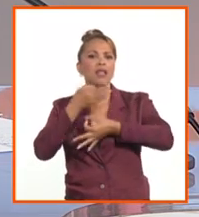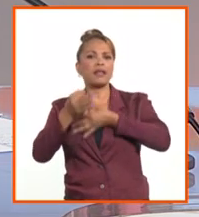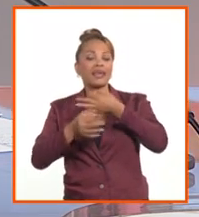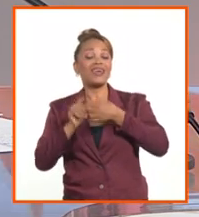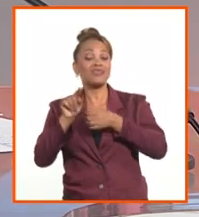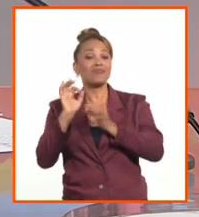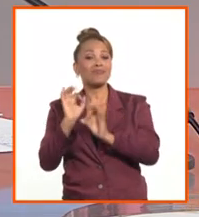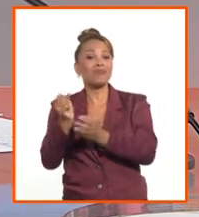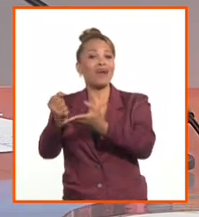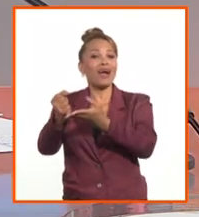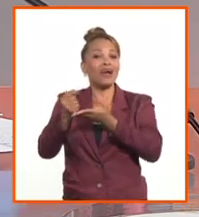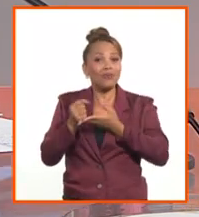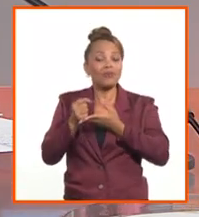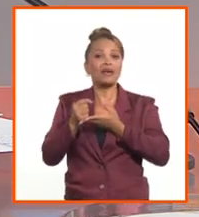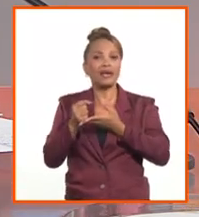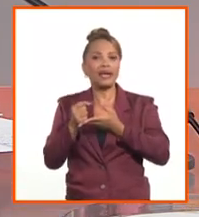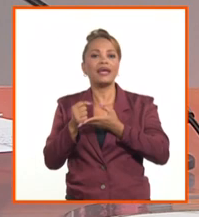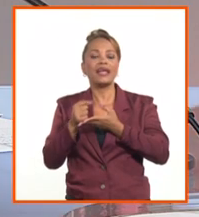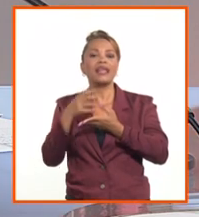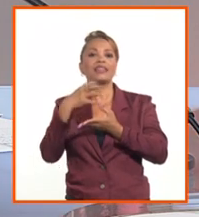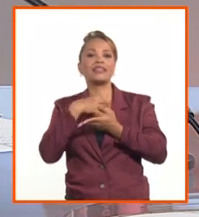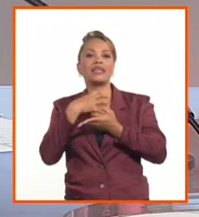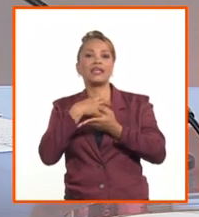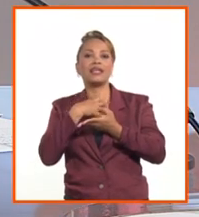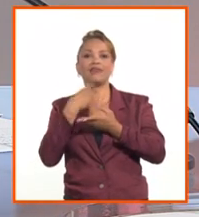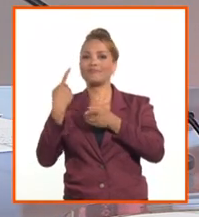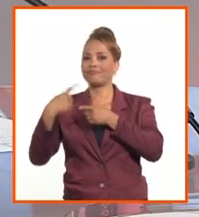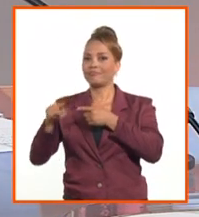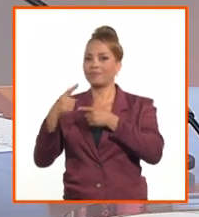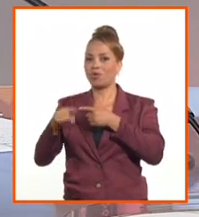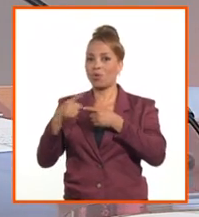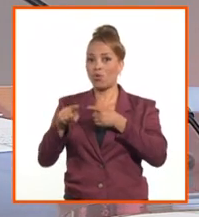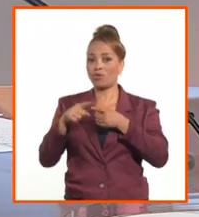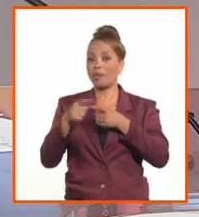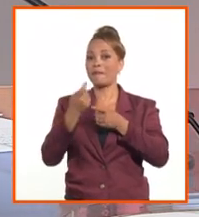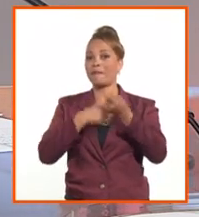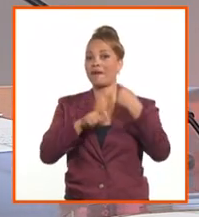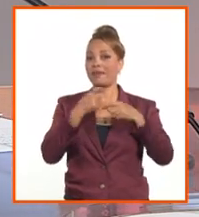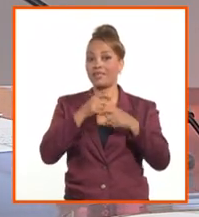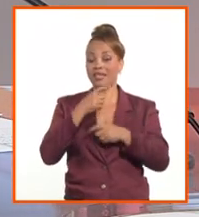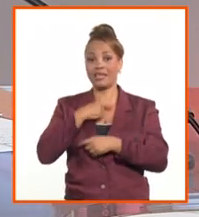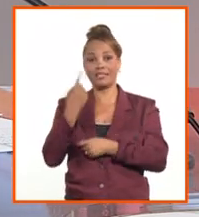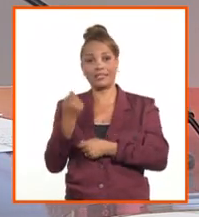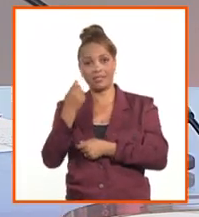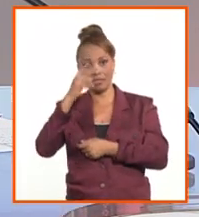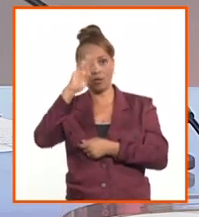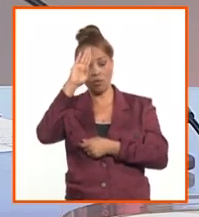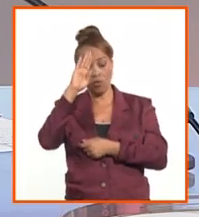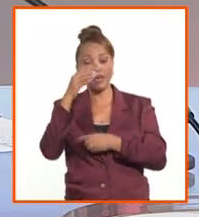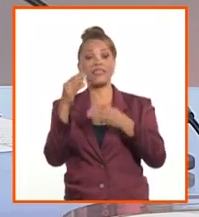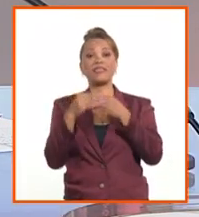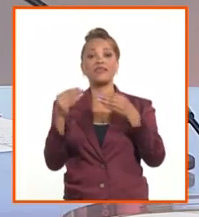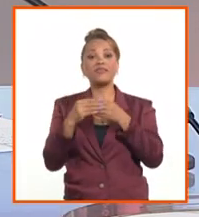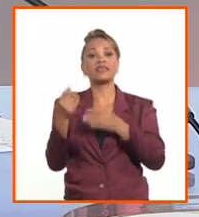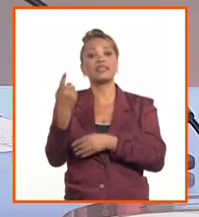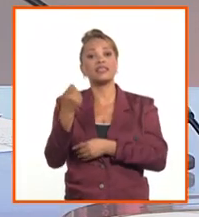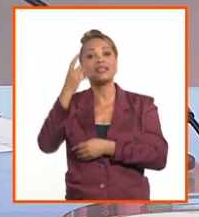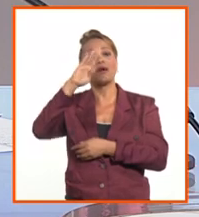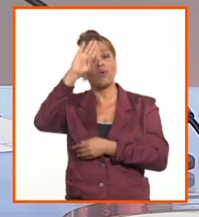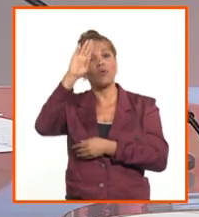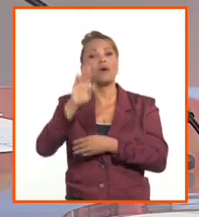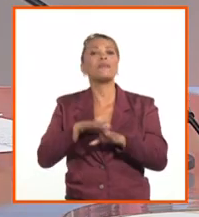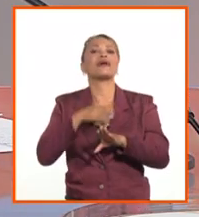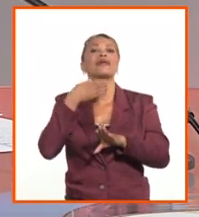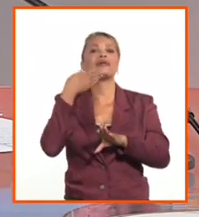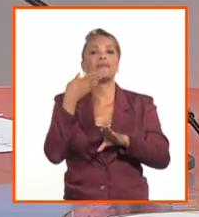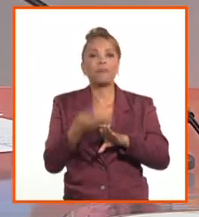proveer los bienes y servicios que necesita el país y las divisas que necesita el país para poder, entonces,